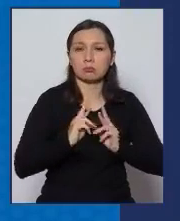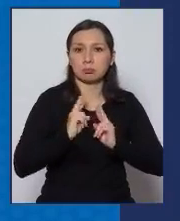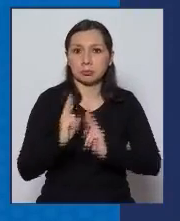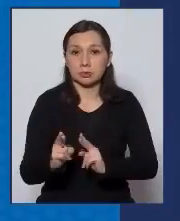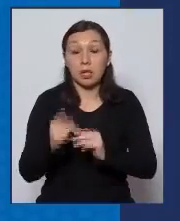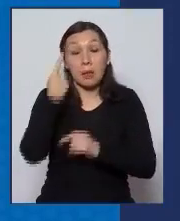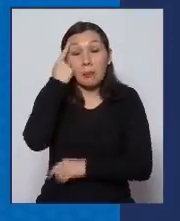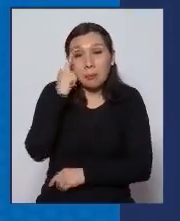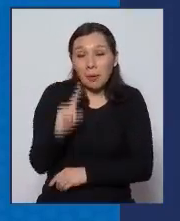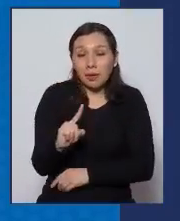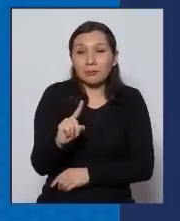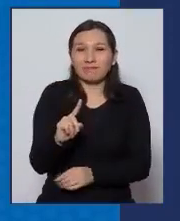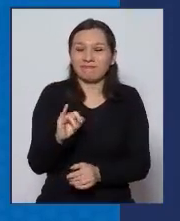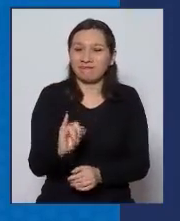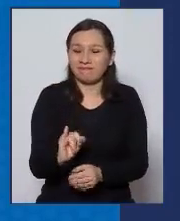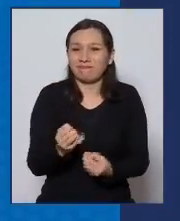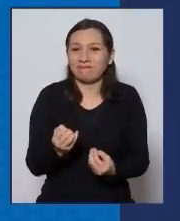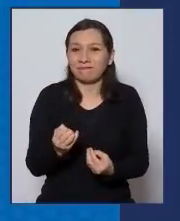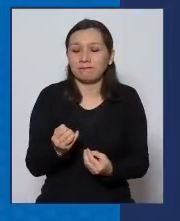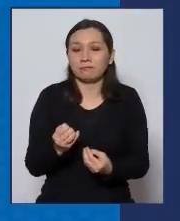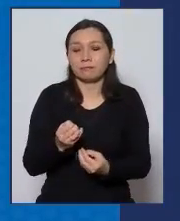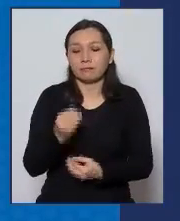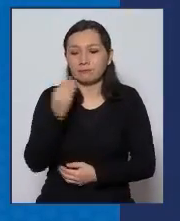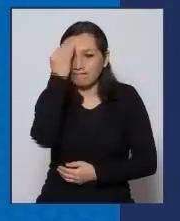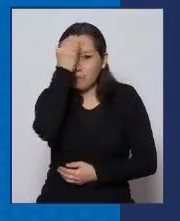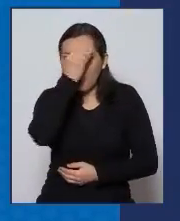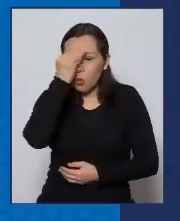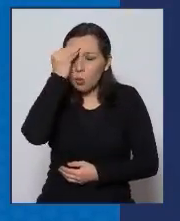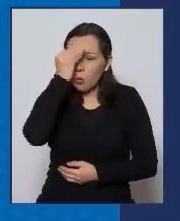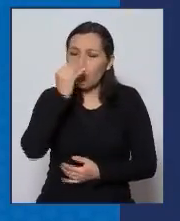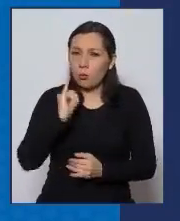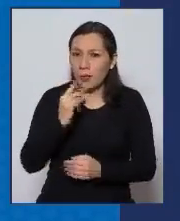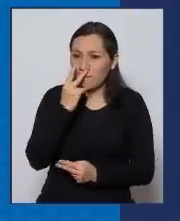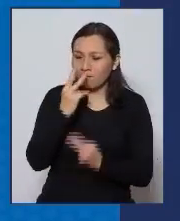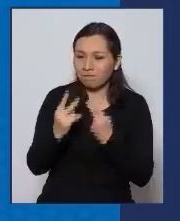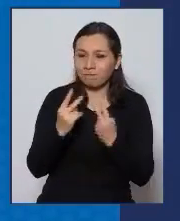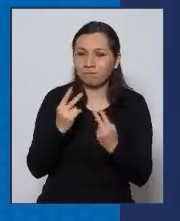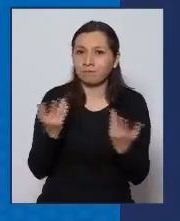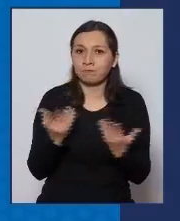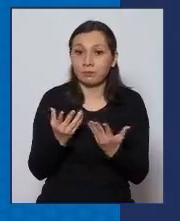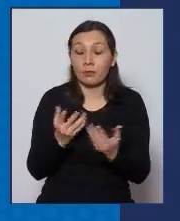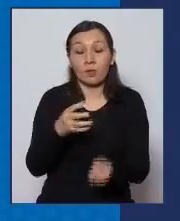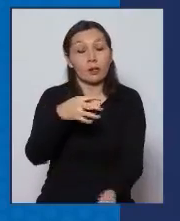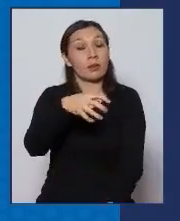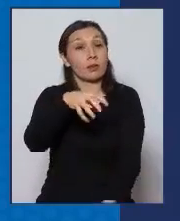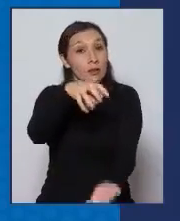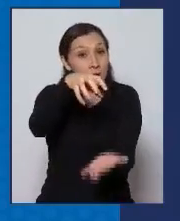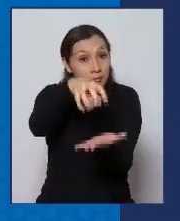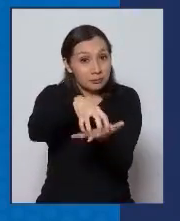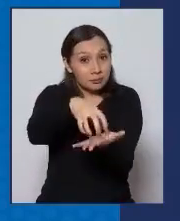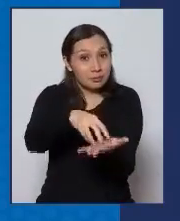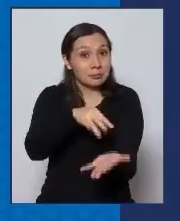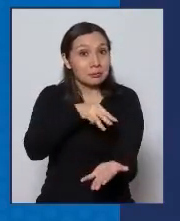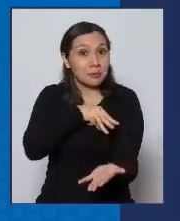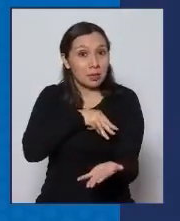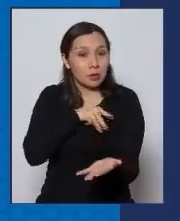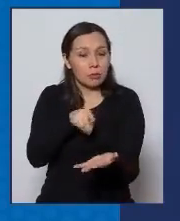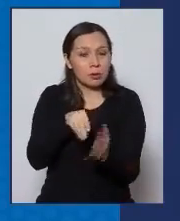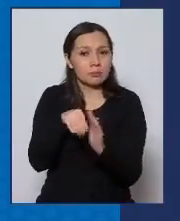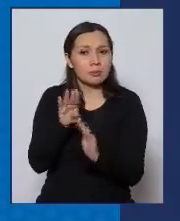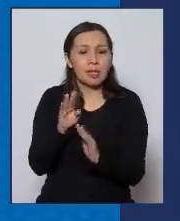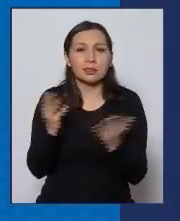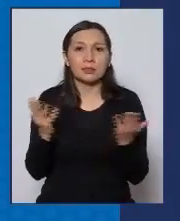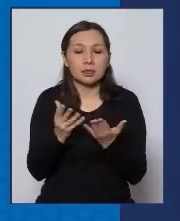evidentemente nos produce preocupación que en la región metropolitana y sobre todo